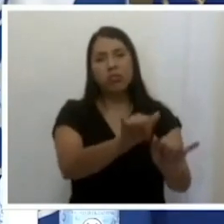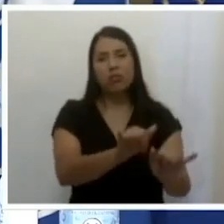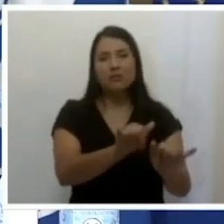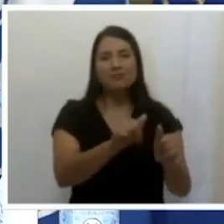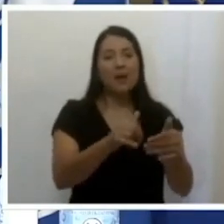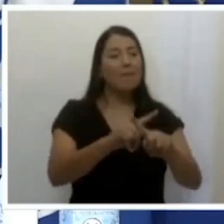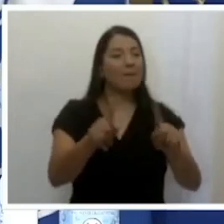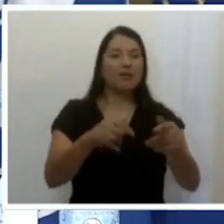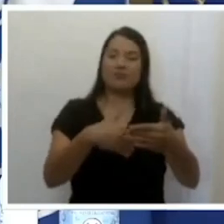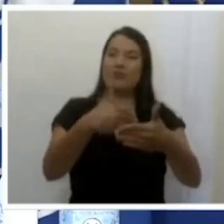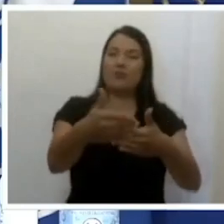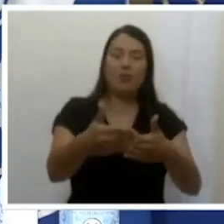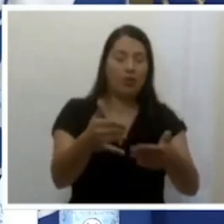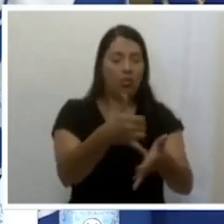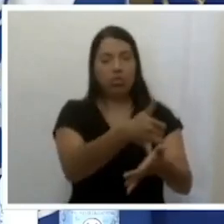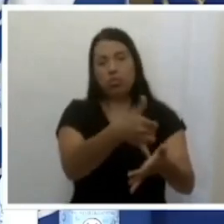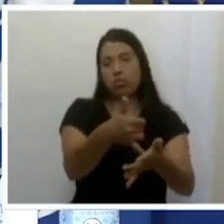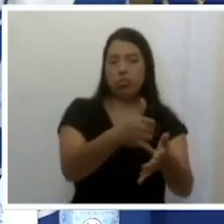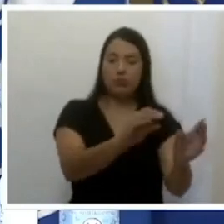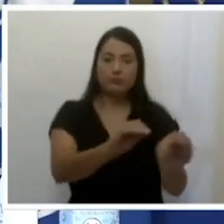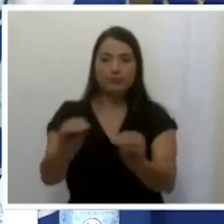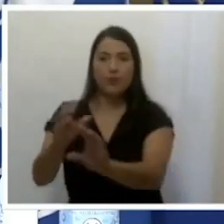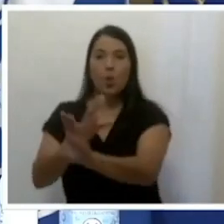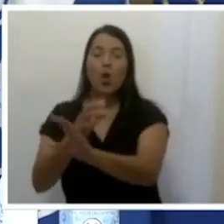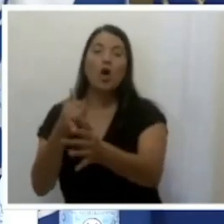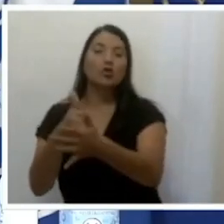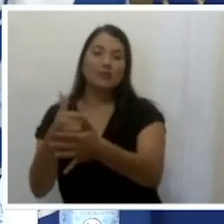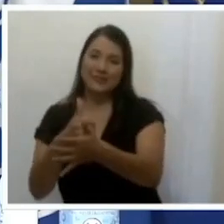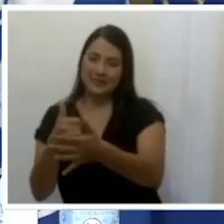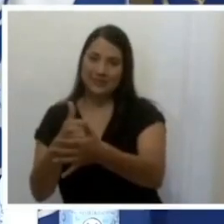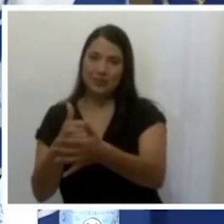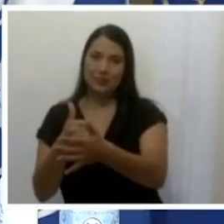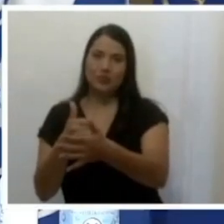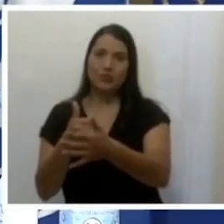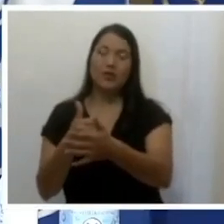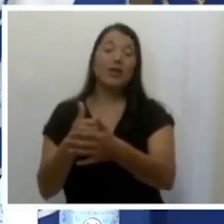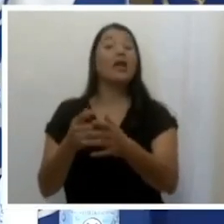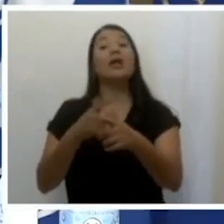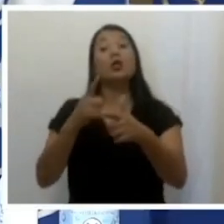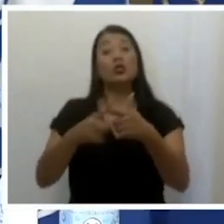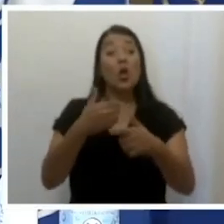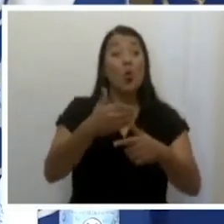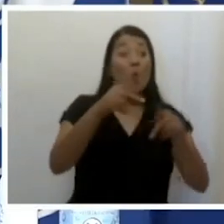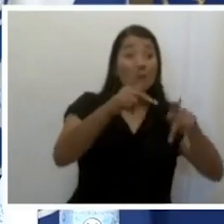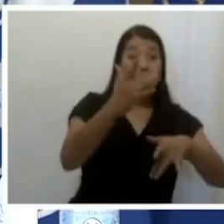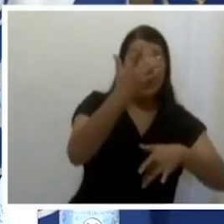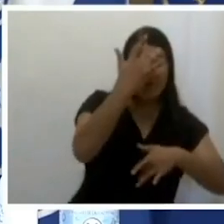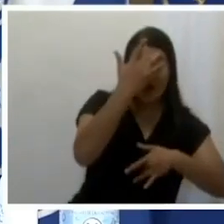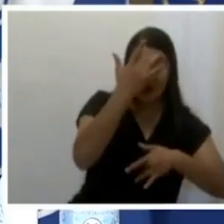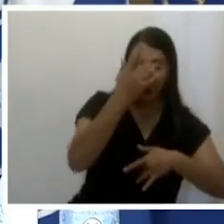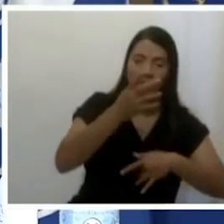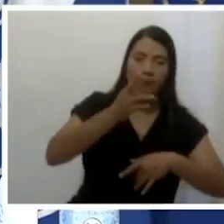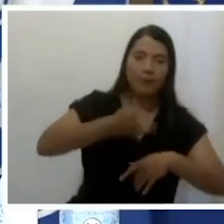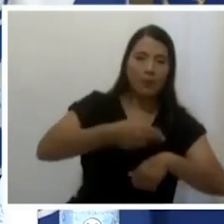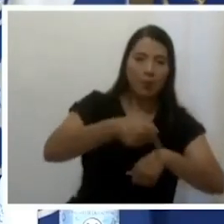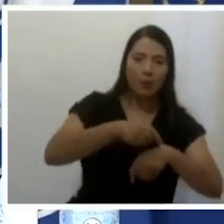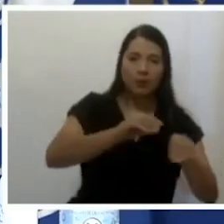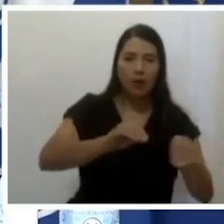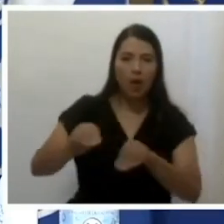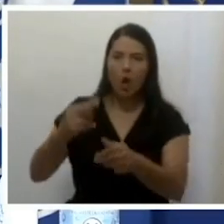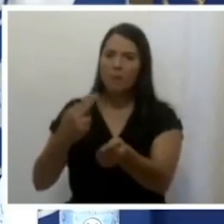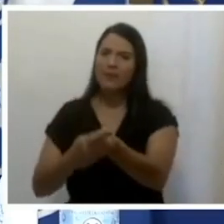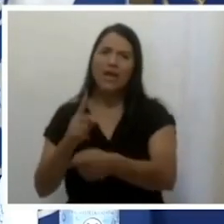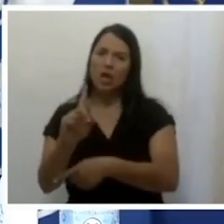contagio y hospitalización y otro rezago en promedio entre hospitalización y cuidados intensivos.